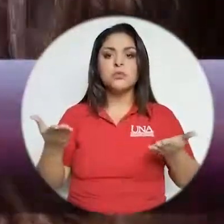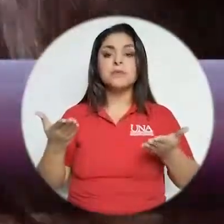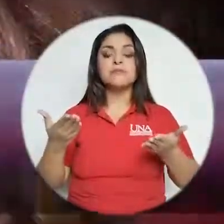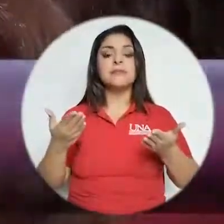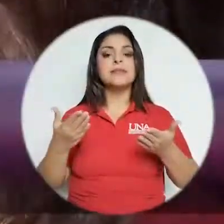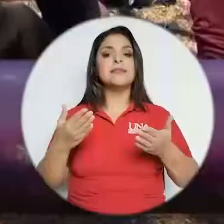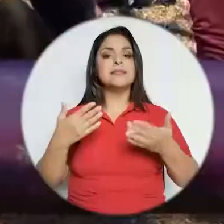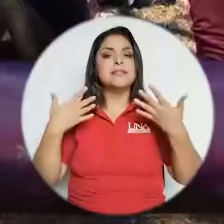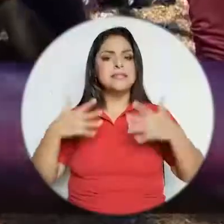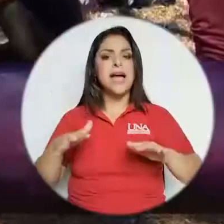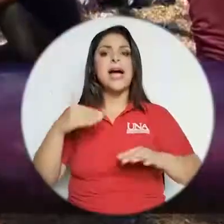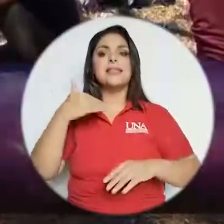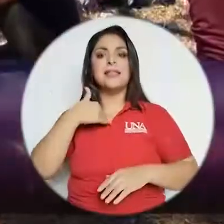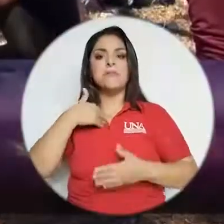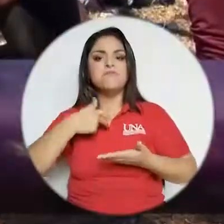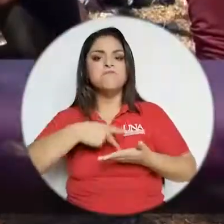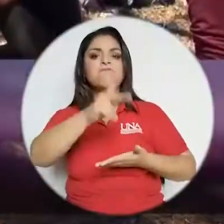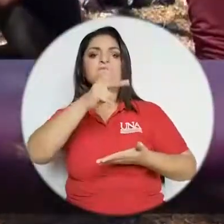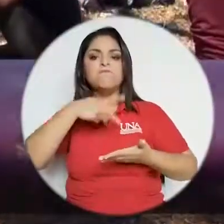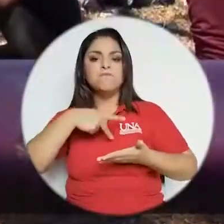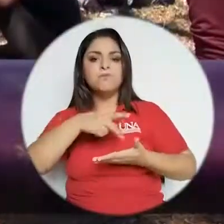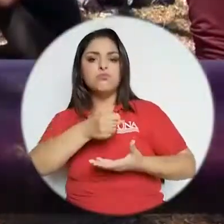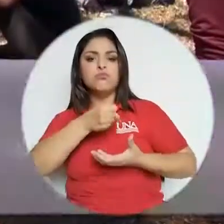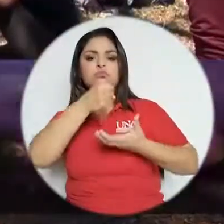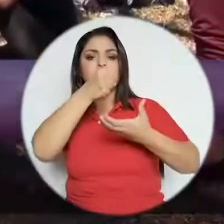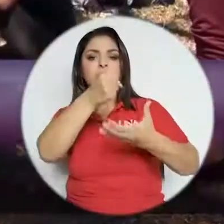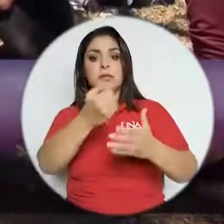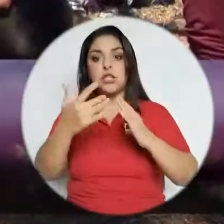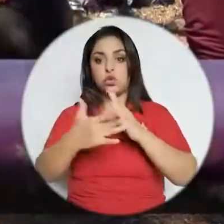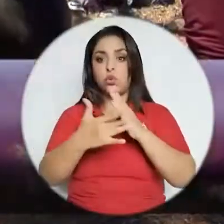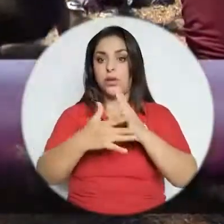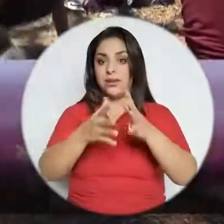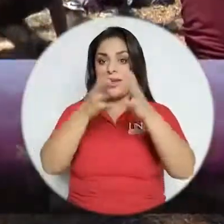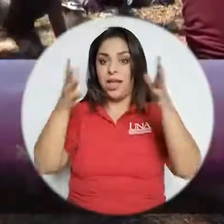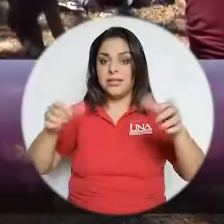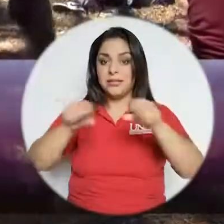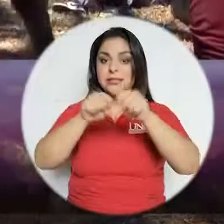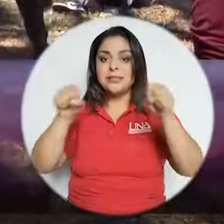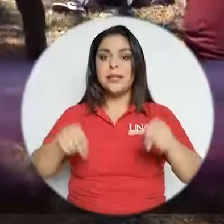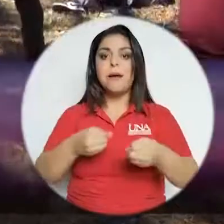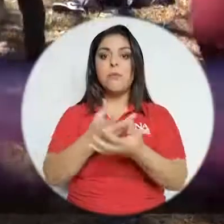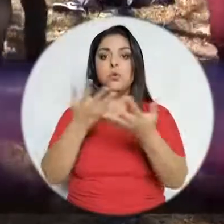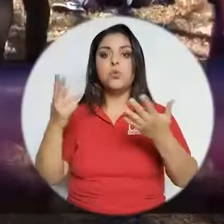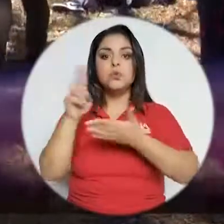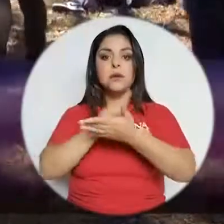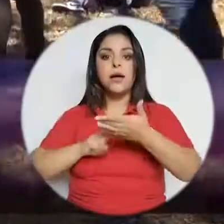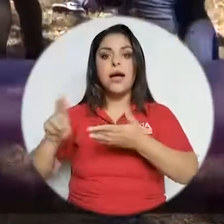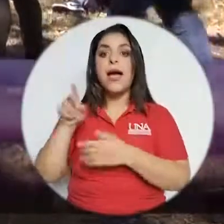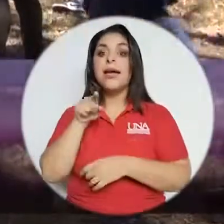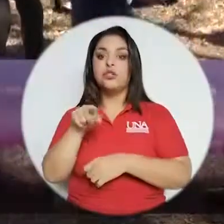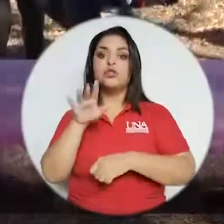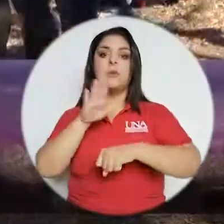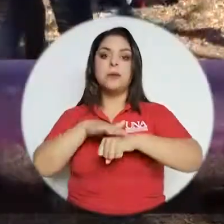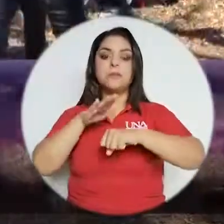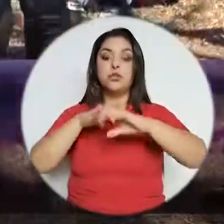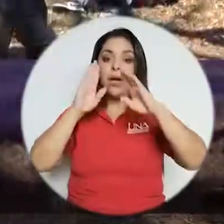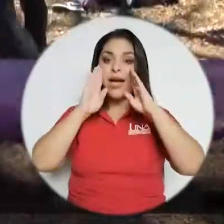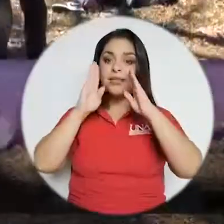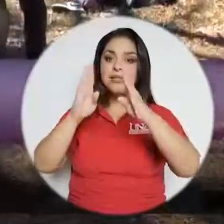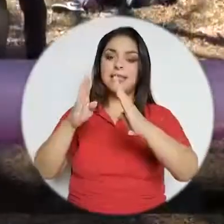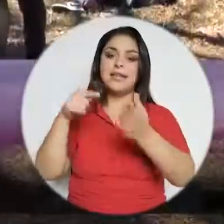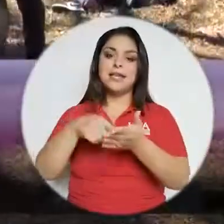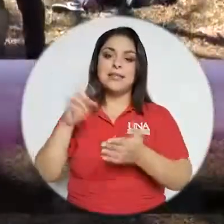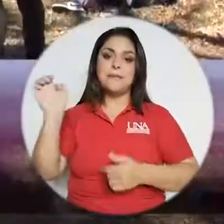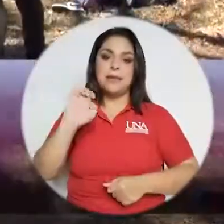recursos y plataformas e inversión tecnológica grande en el sistema público universitario que sí nos permitió entonces